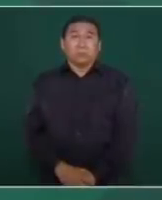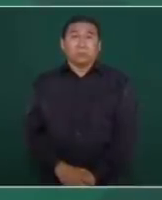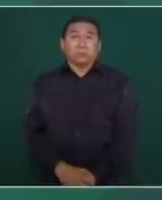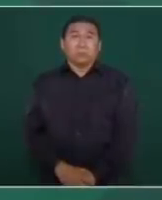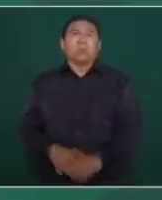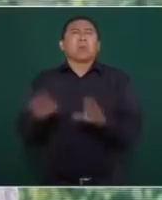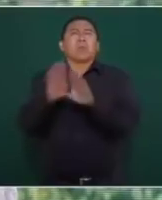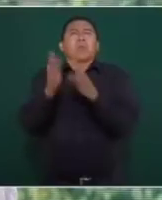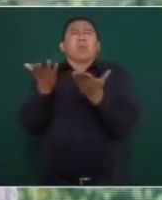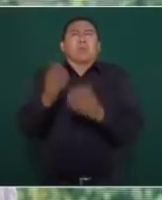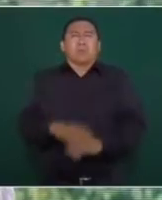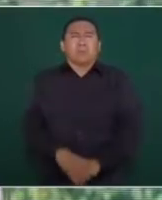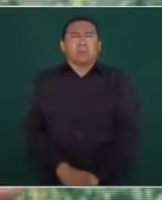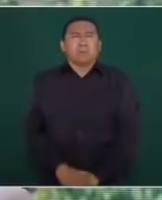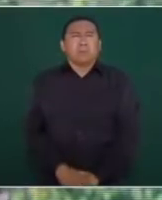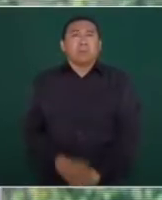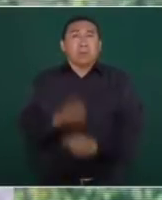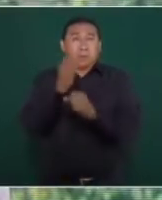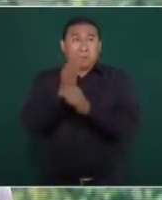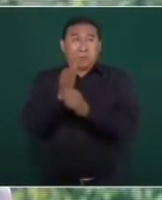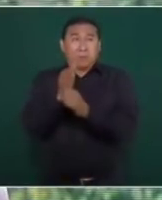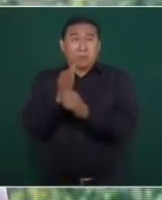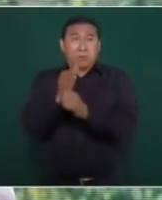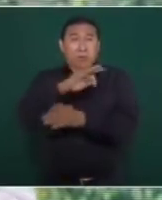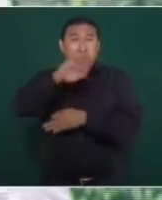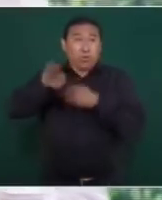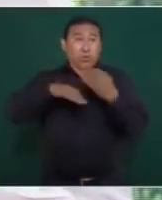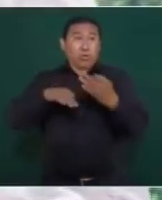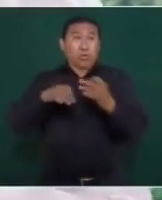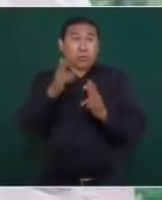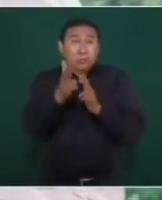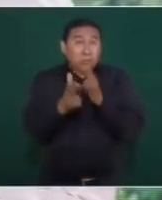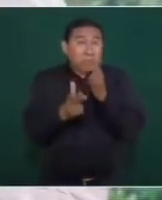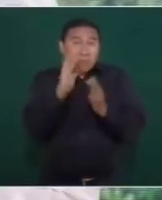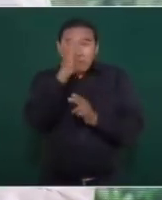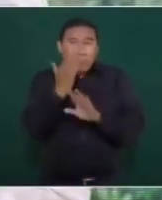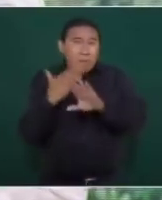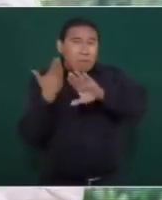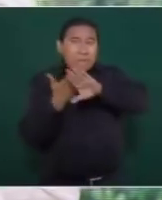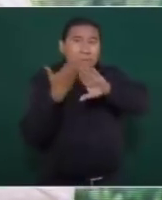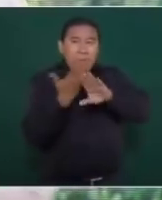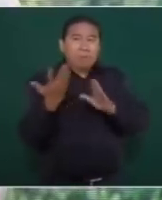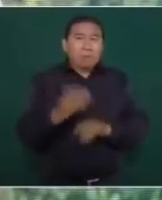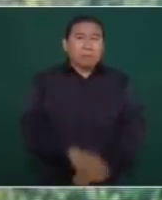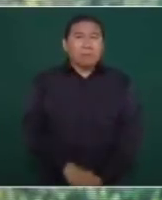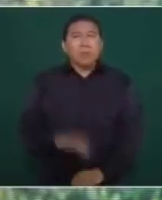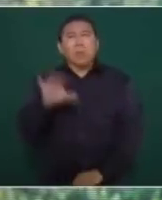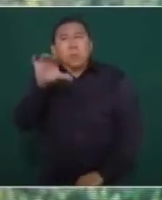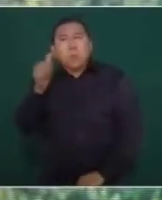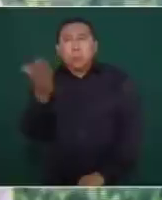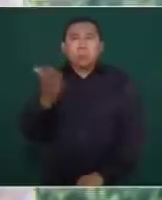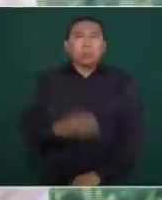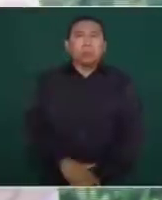¿cómo es que ahora todos contra el Tren Maya? Y lo demás,